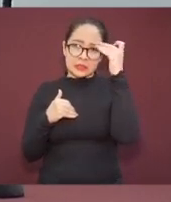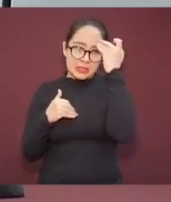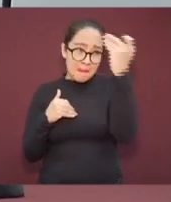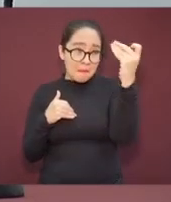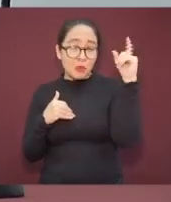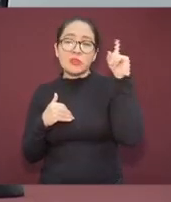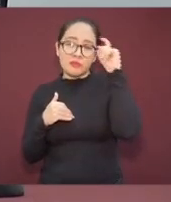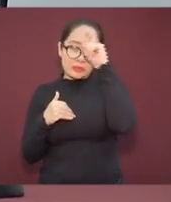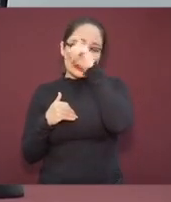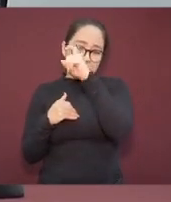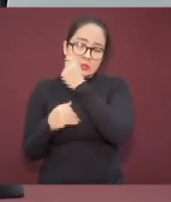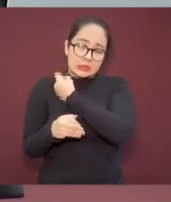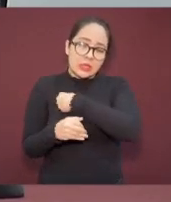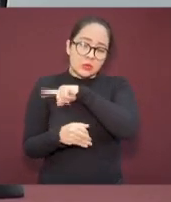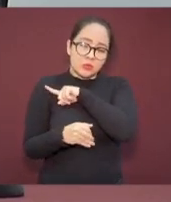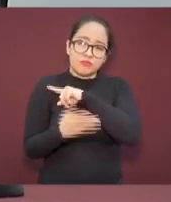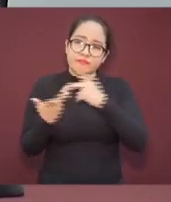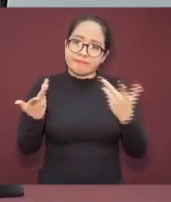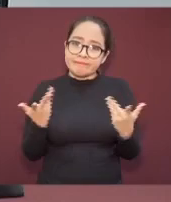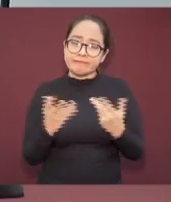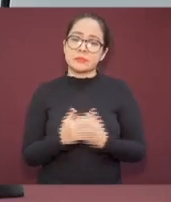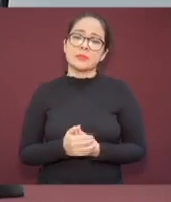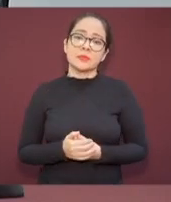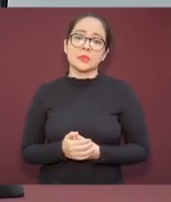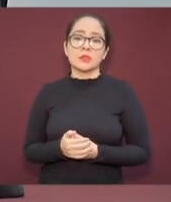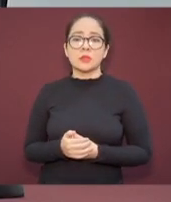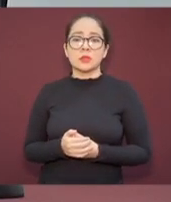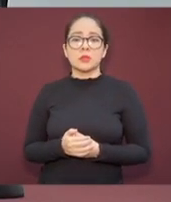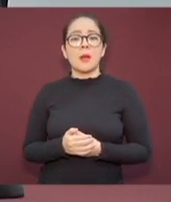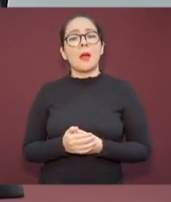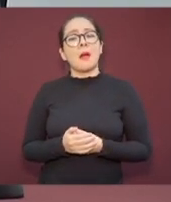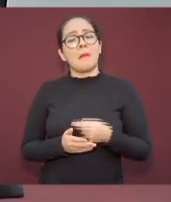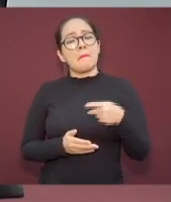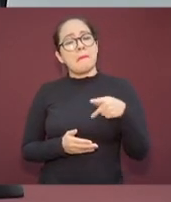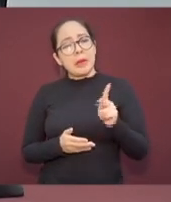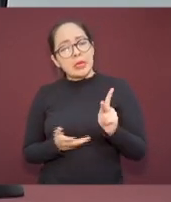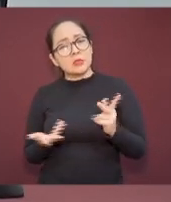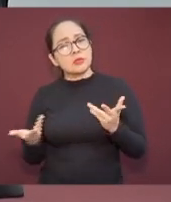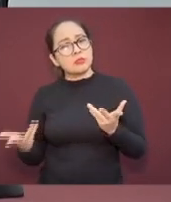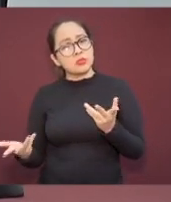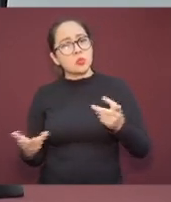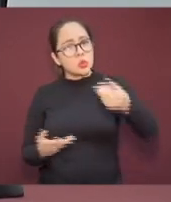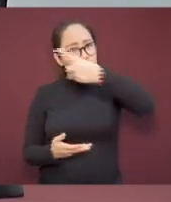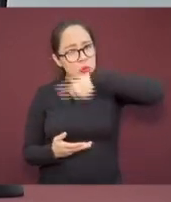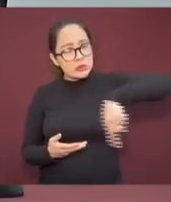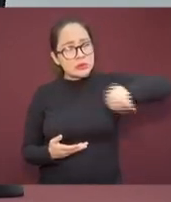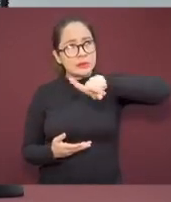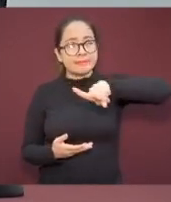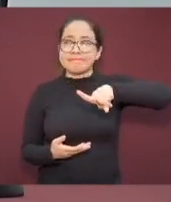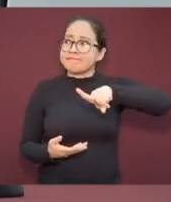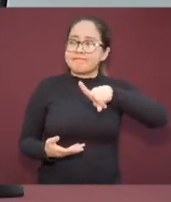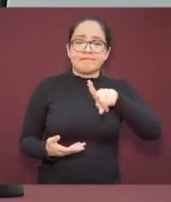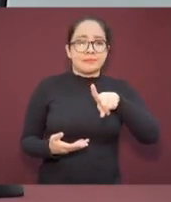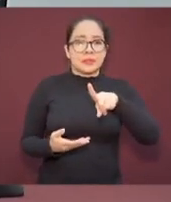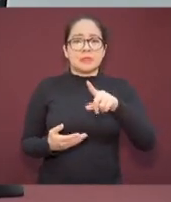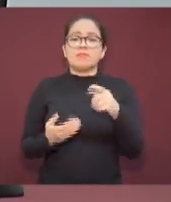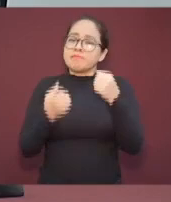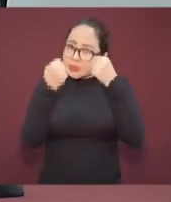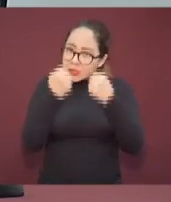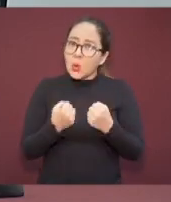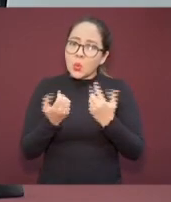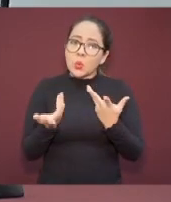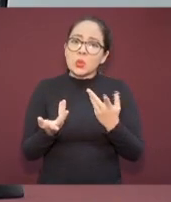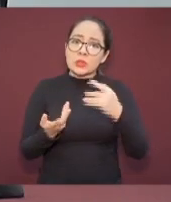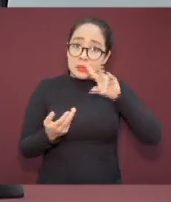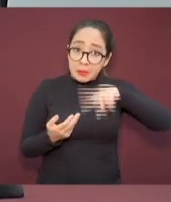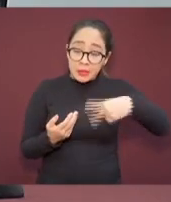en cuanto a la salud, pero pueden ustedes estar muy, pero muy seguros que no hemos parado en ningún